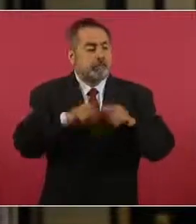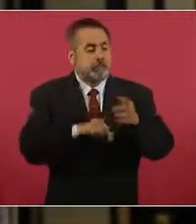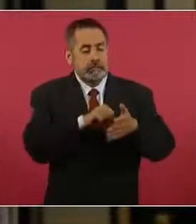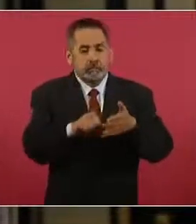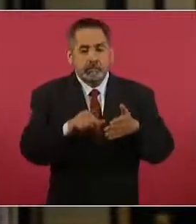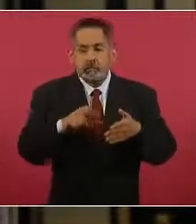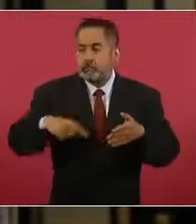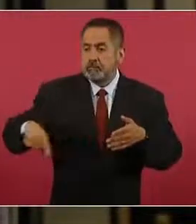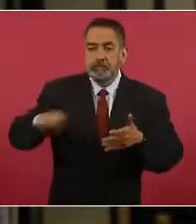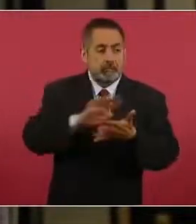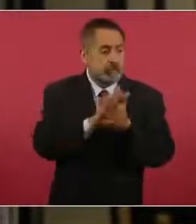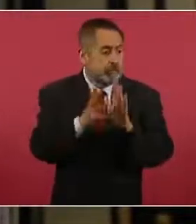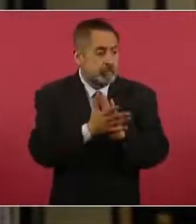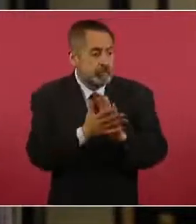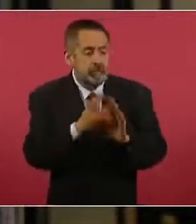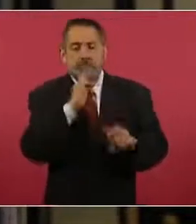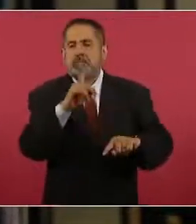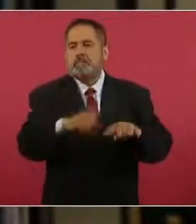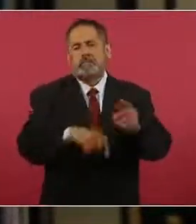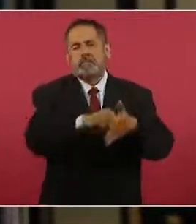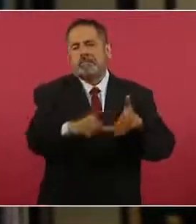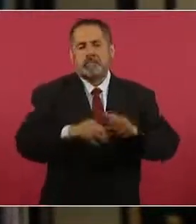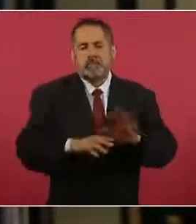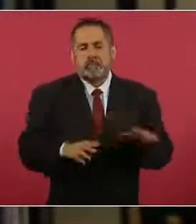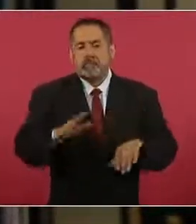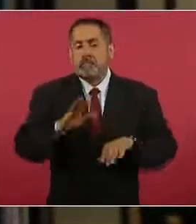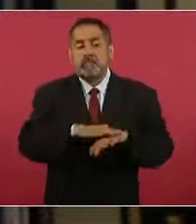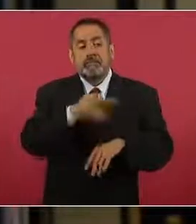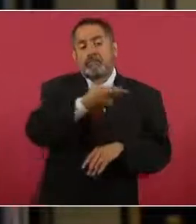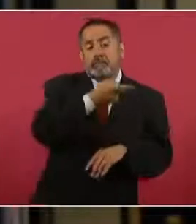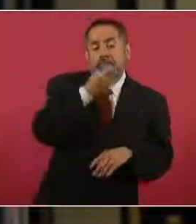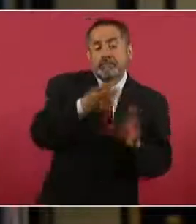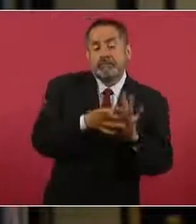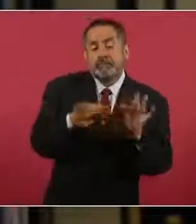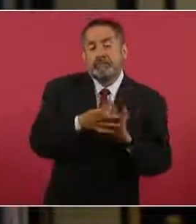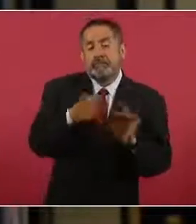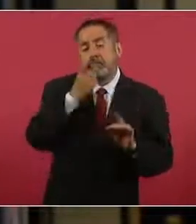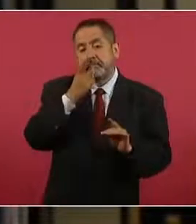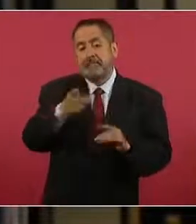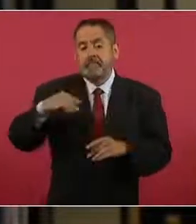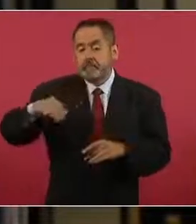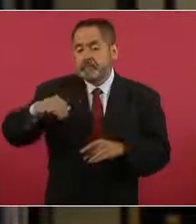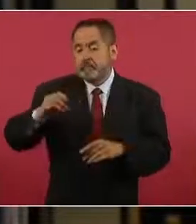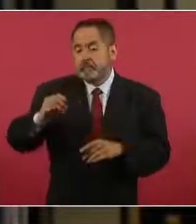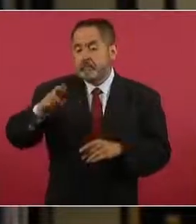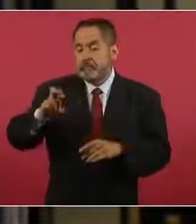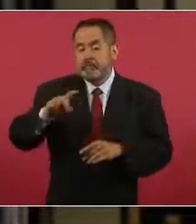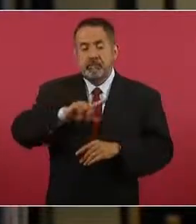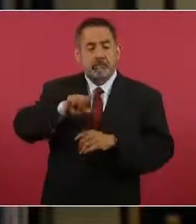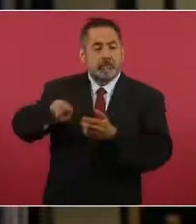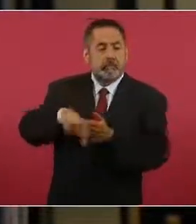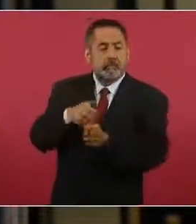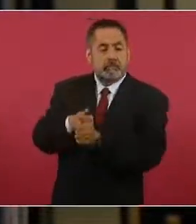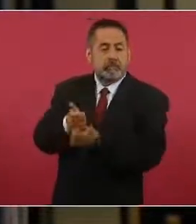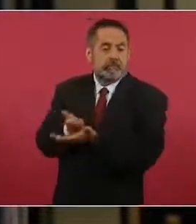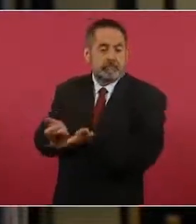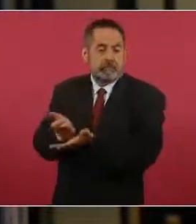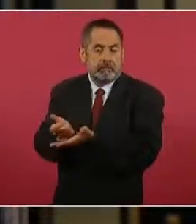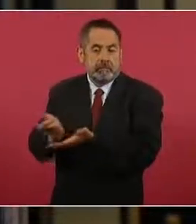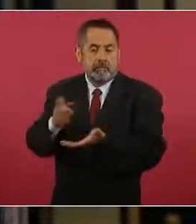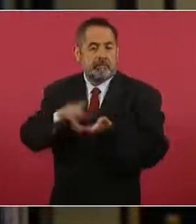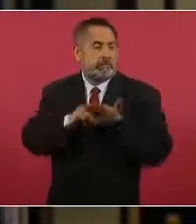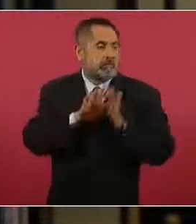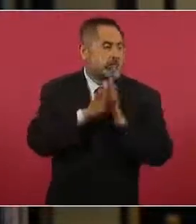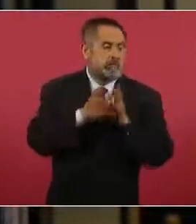participación de la delincuencia organizada, porque ellos tienen la narrativa de que presuntamente Morena es financiado por la delincuencia